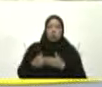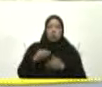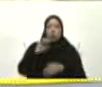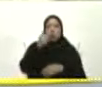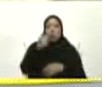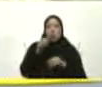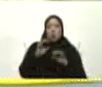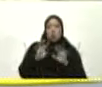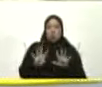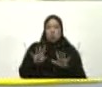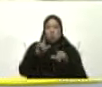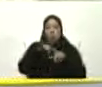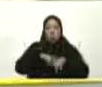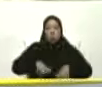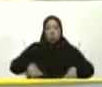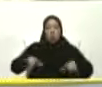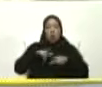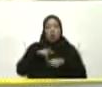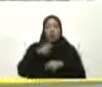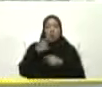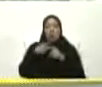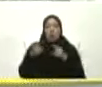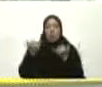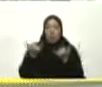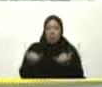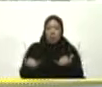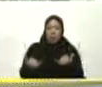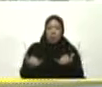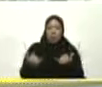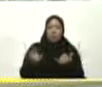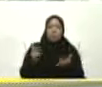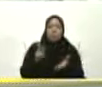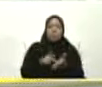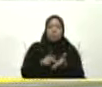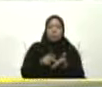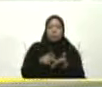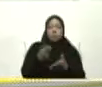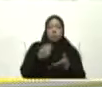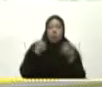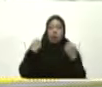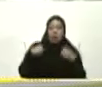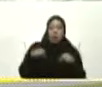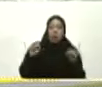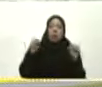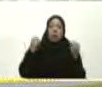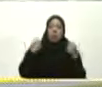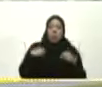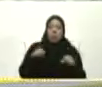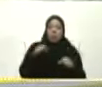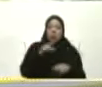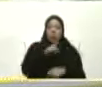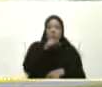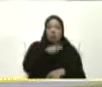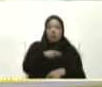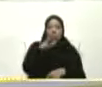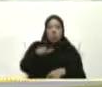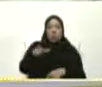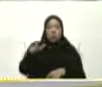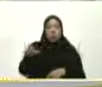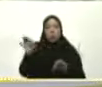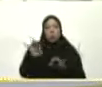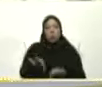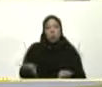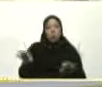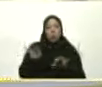Diecinueve Espacios Disponibles Para el ejercicio Y el acto Académico De manera